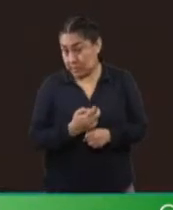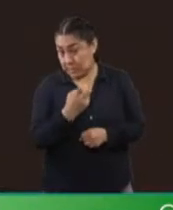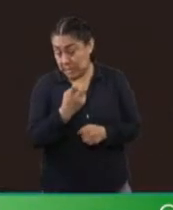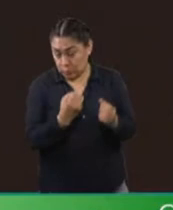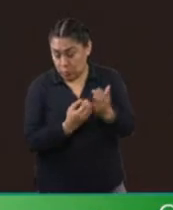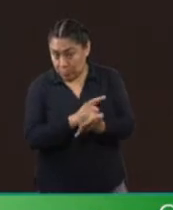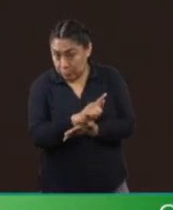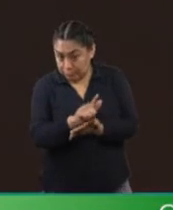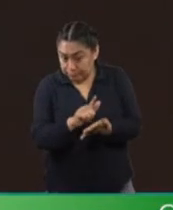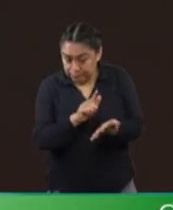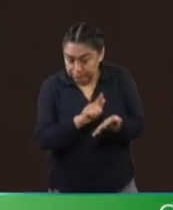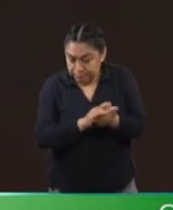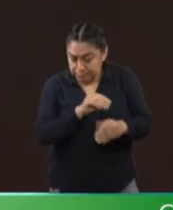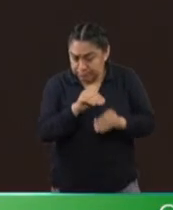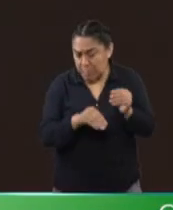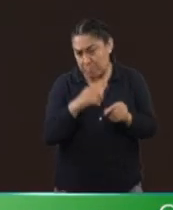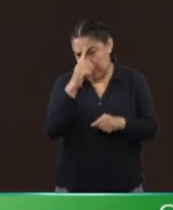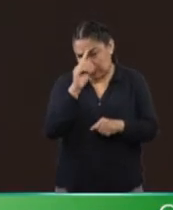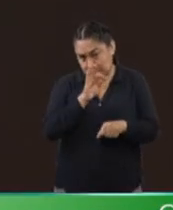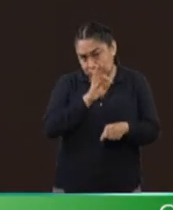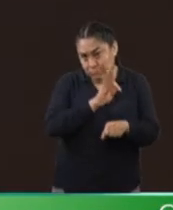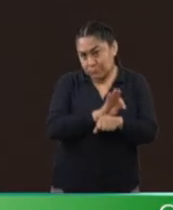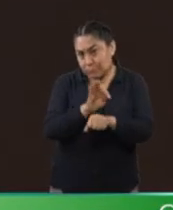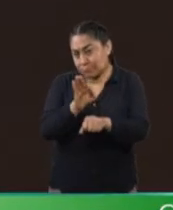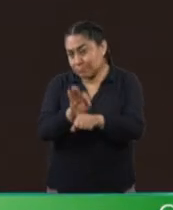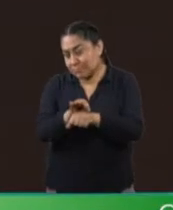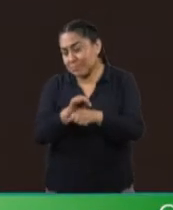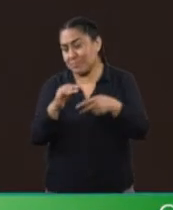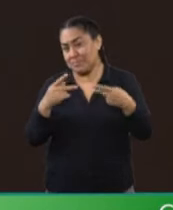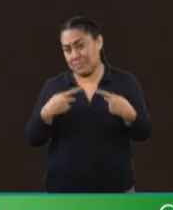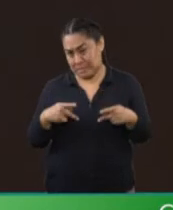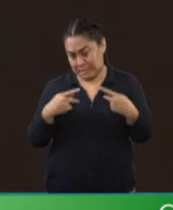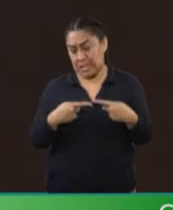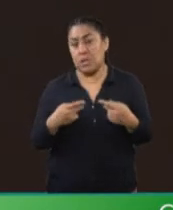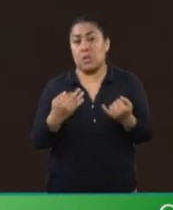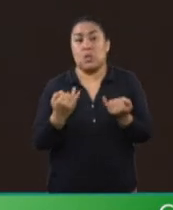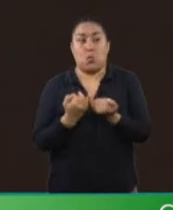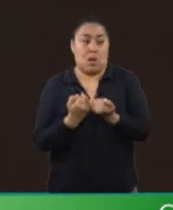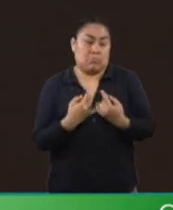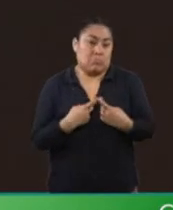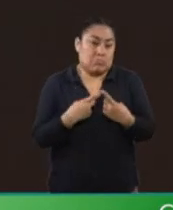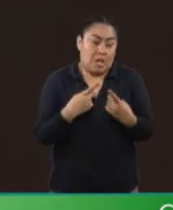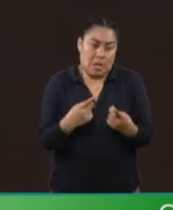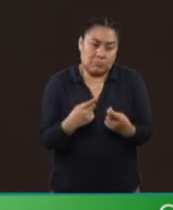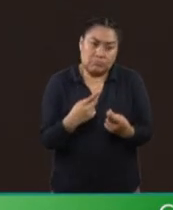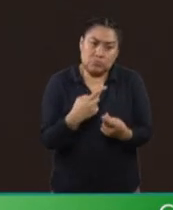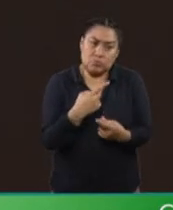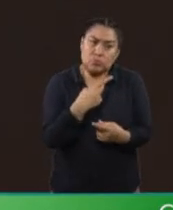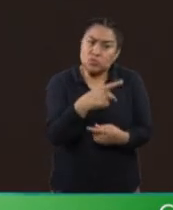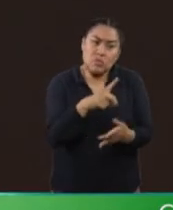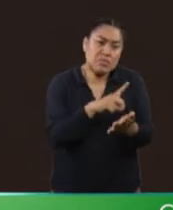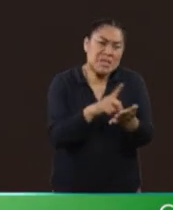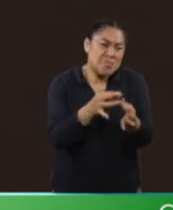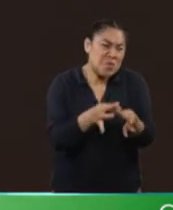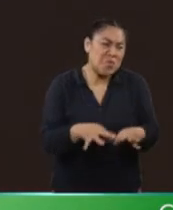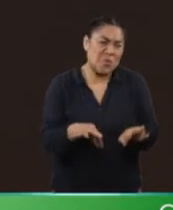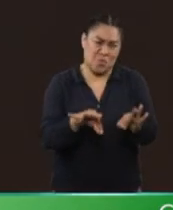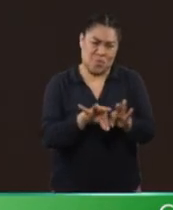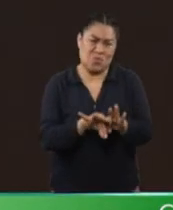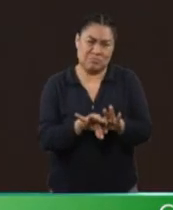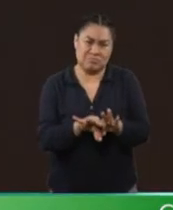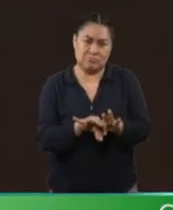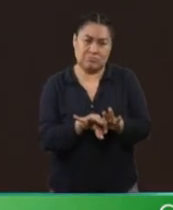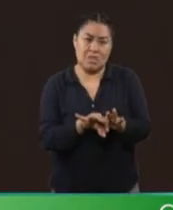fortalecer el tejido social y garantizar derechos fundamentales a los sectores más vulnerables de nuestro